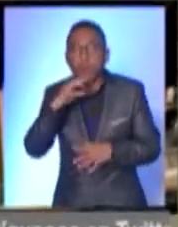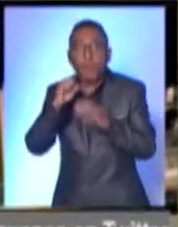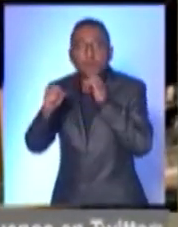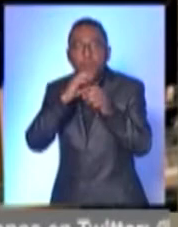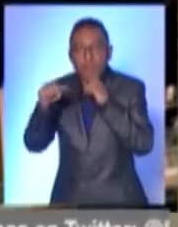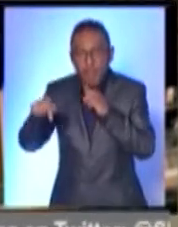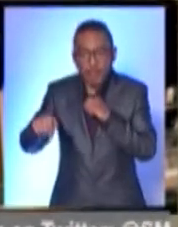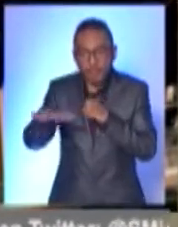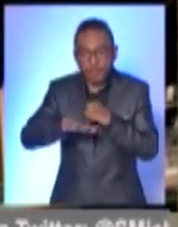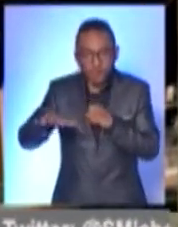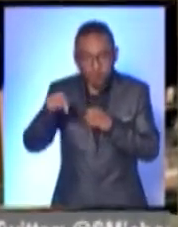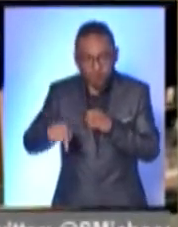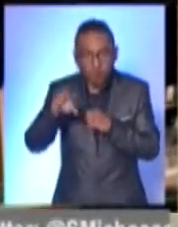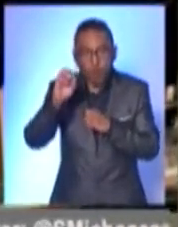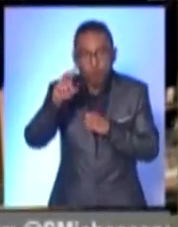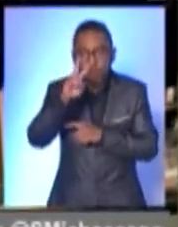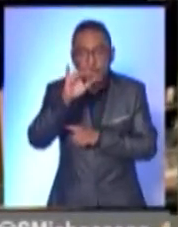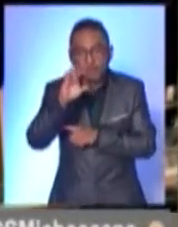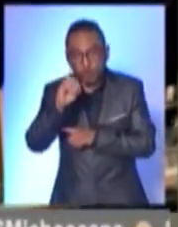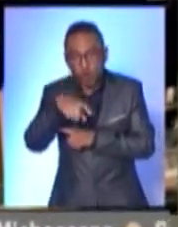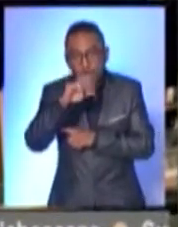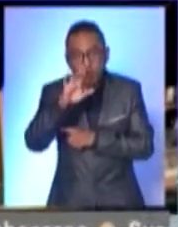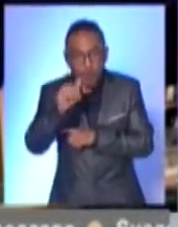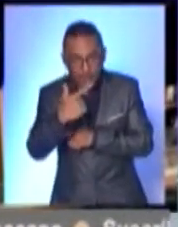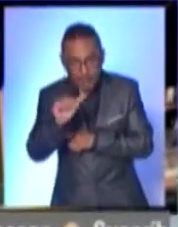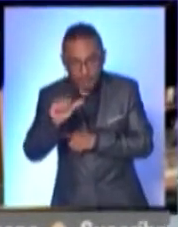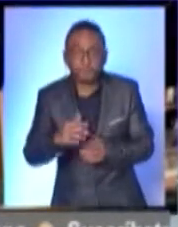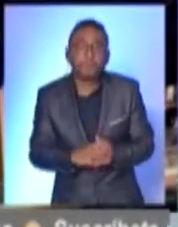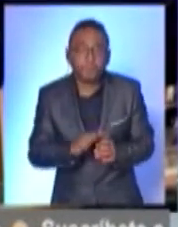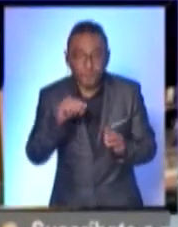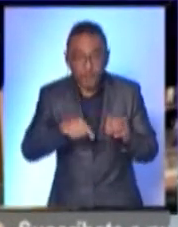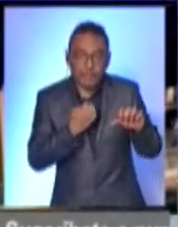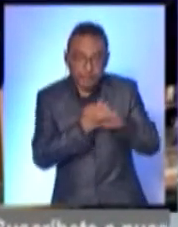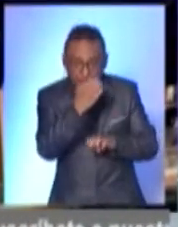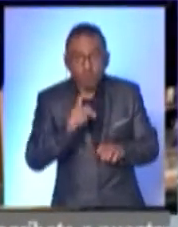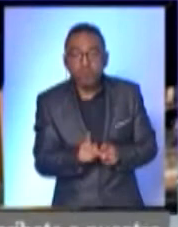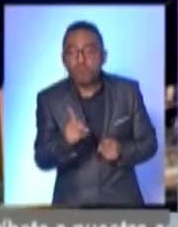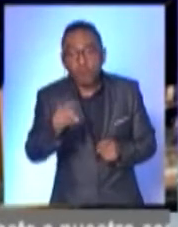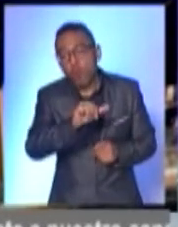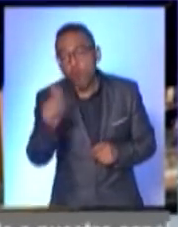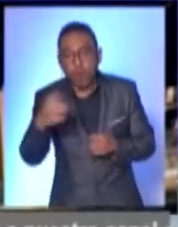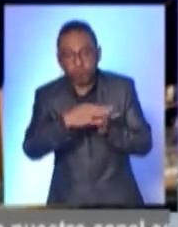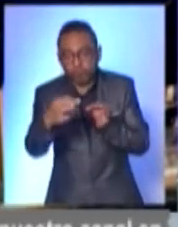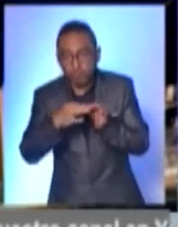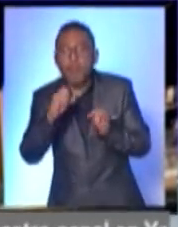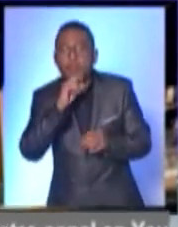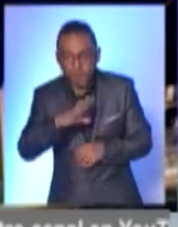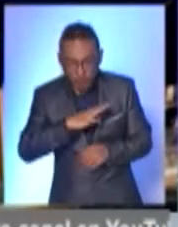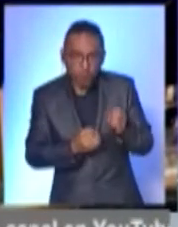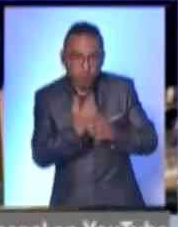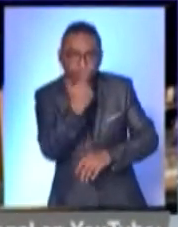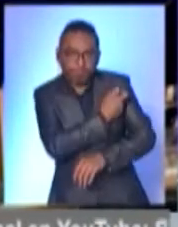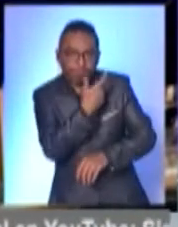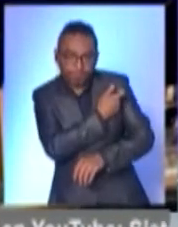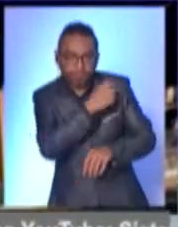Revolución en la colonia Vasco de Quiroga. Y en el interior del estado también se reactivaron diferentes puntos de vacunación. Los